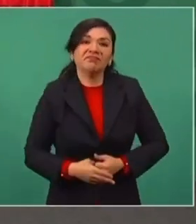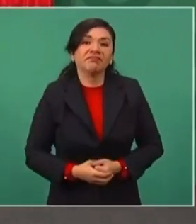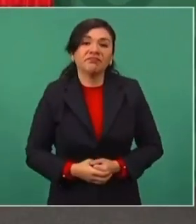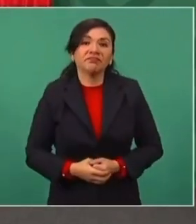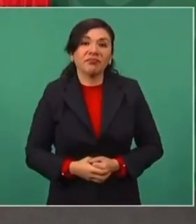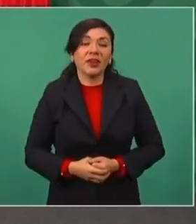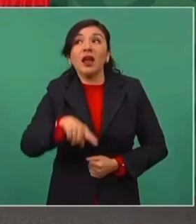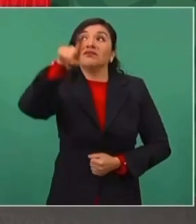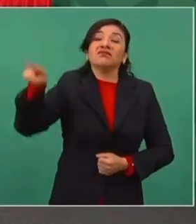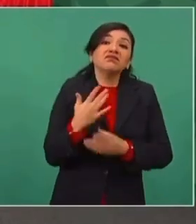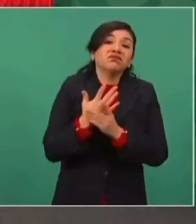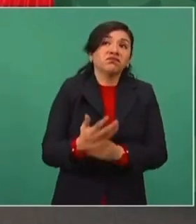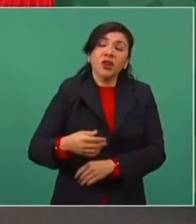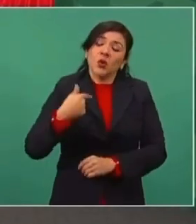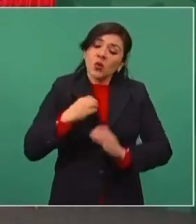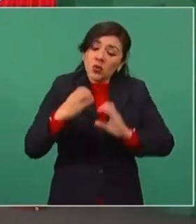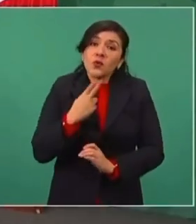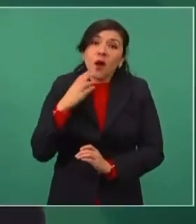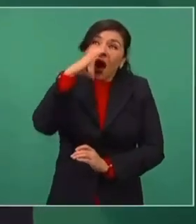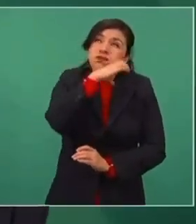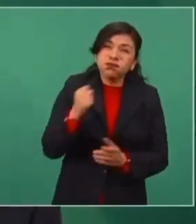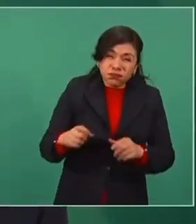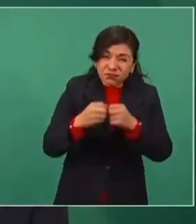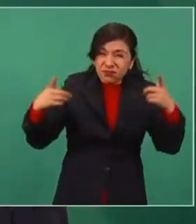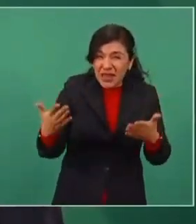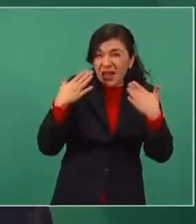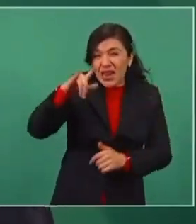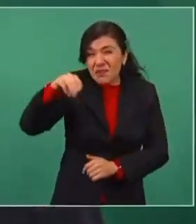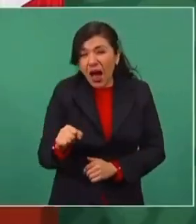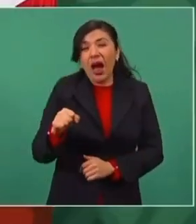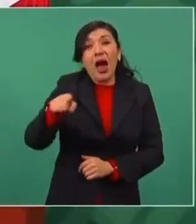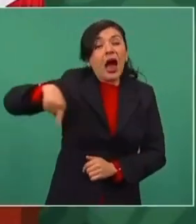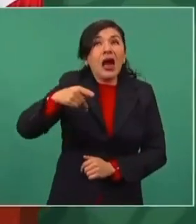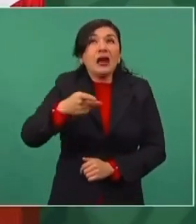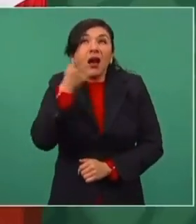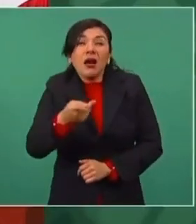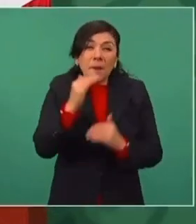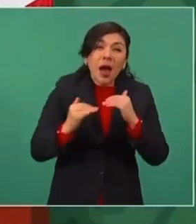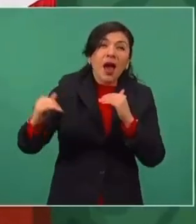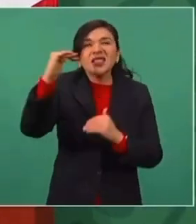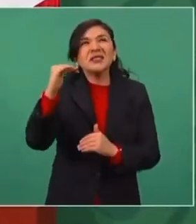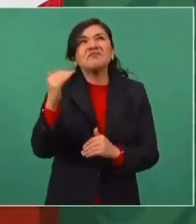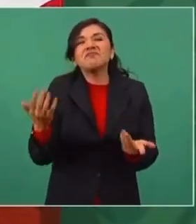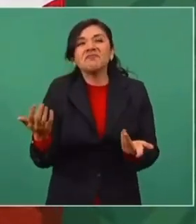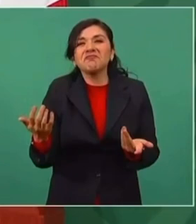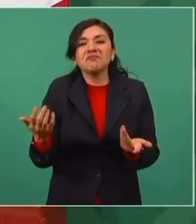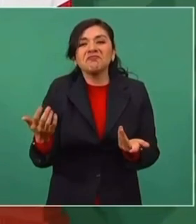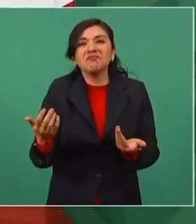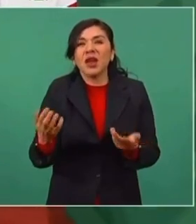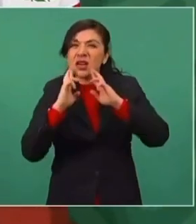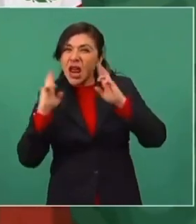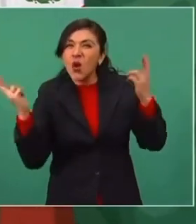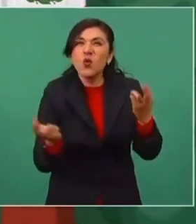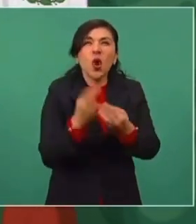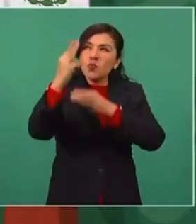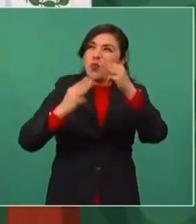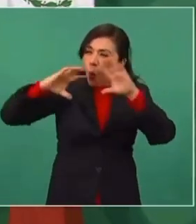Quienes tienen la bandera del cambio climático y hacen hasta cumbres,